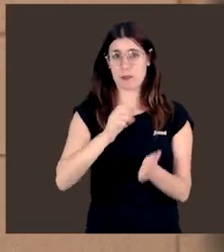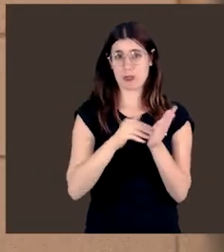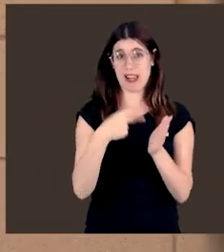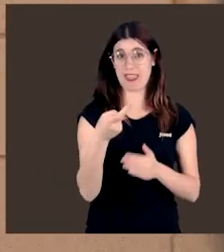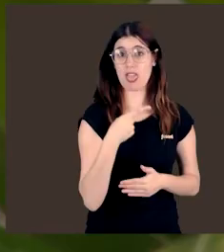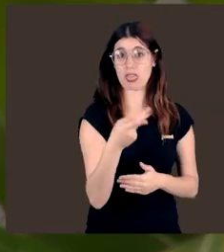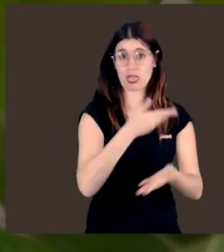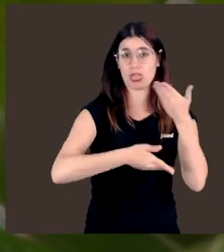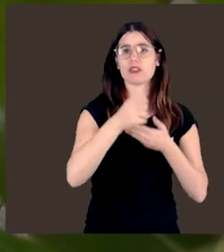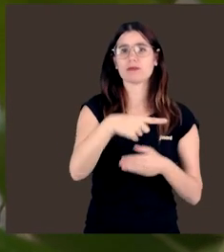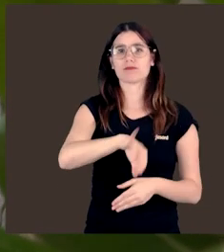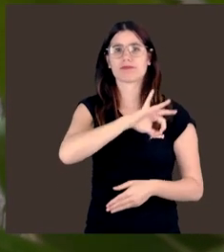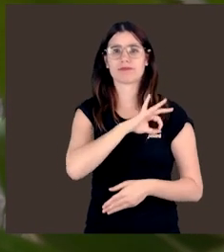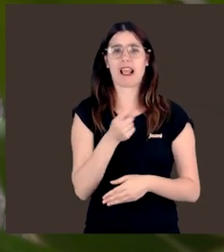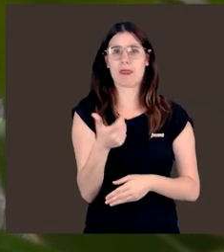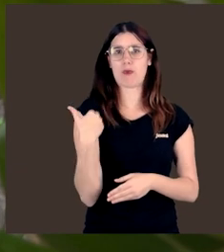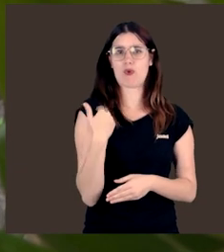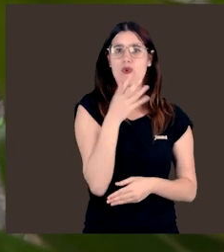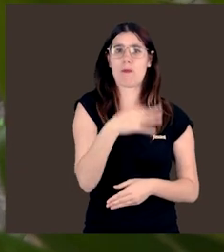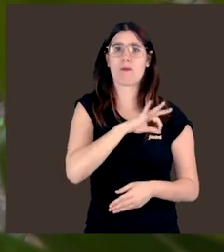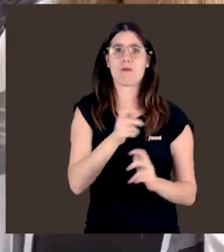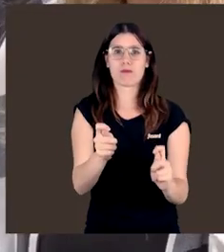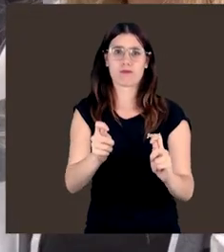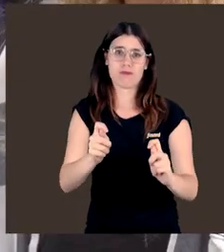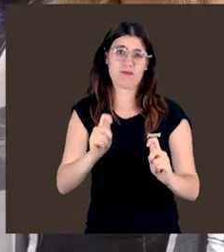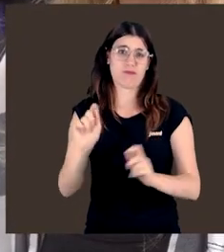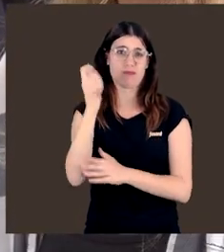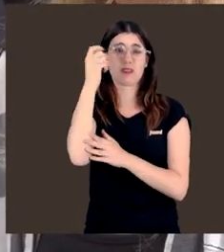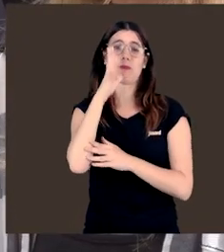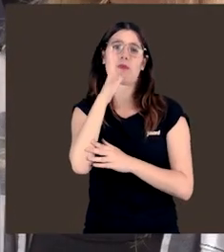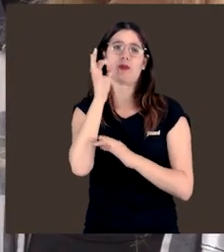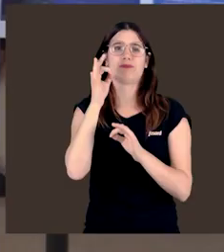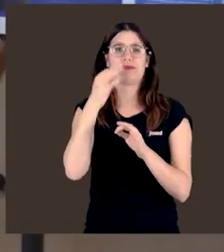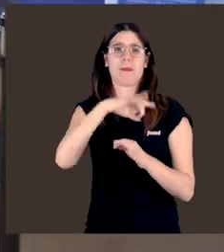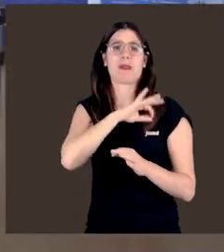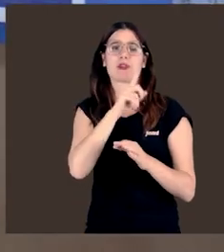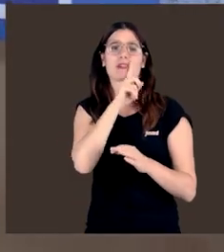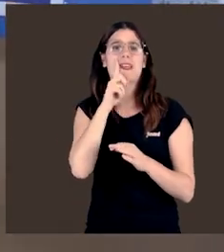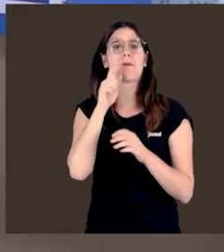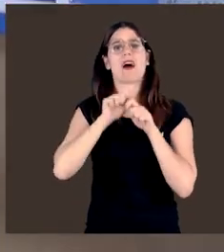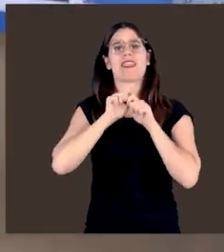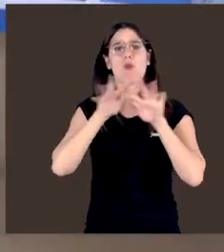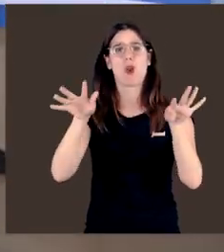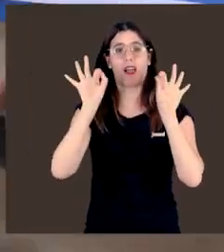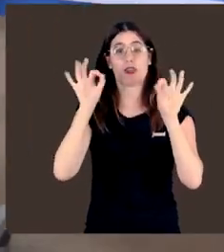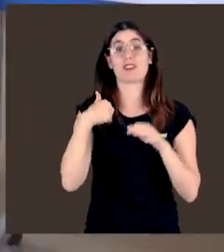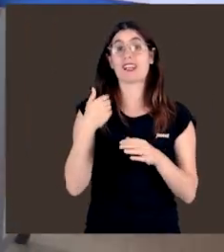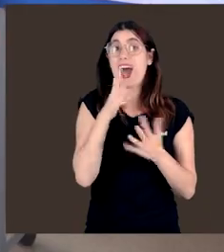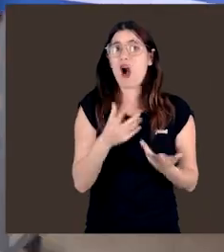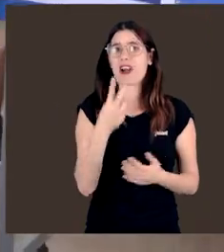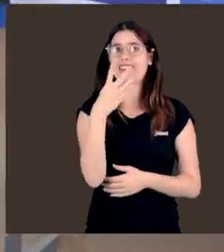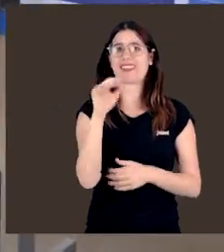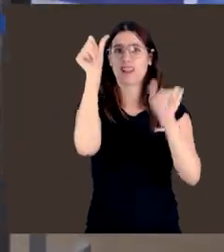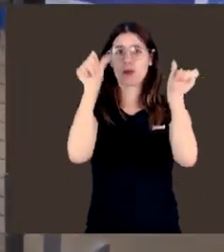Las Naves del Ayuntamiento de València, ha sido galardonado recientemente con el premio Prismas de Divulgación. Actualmente